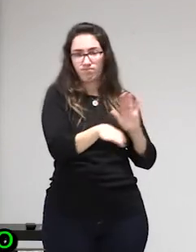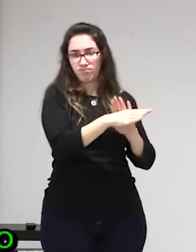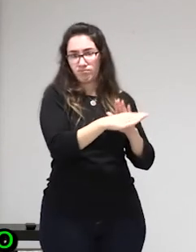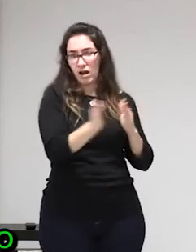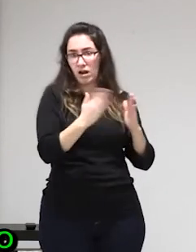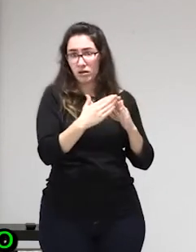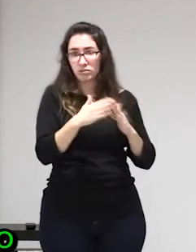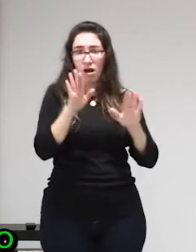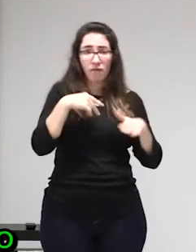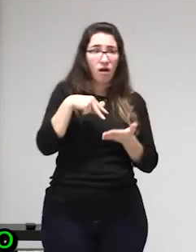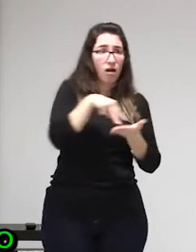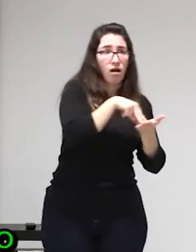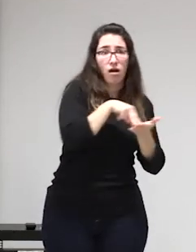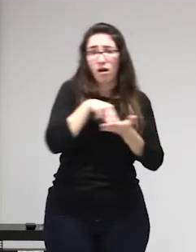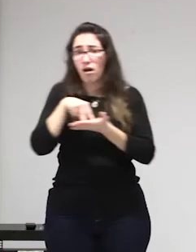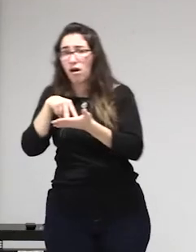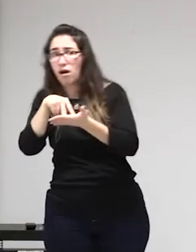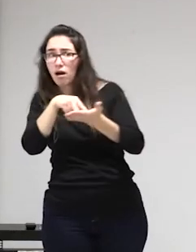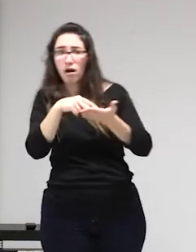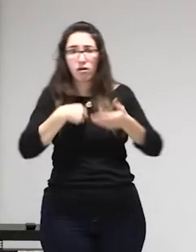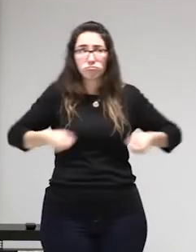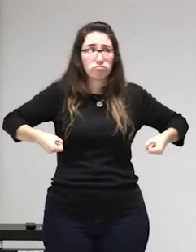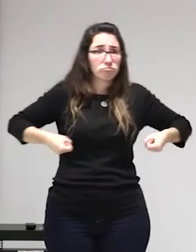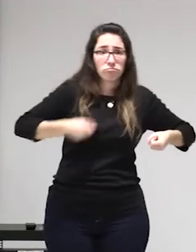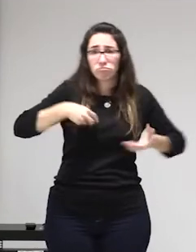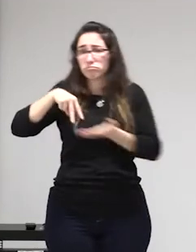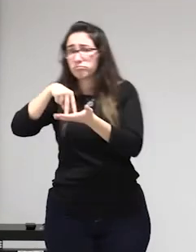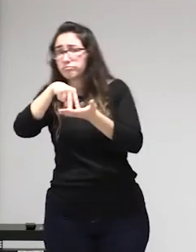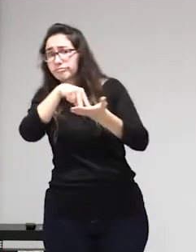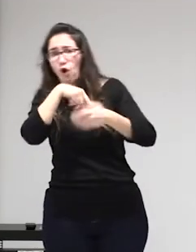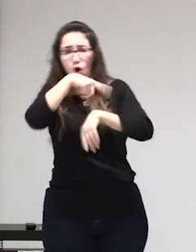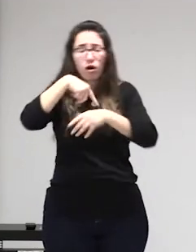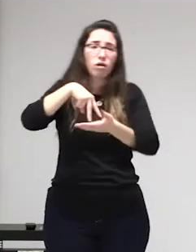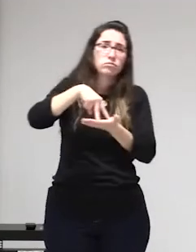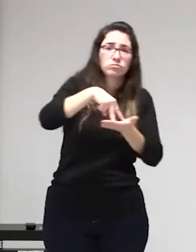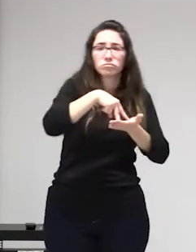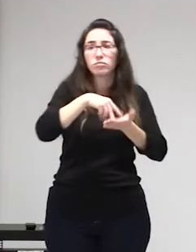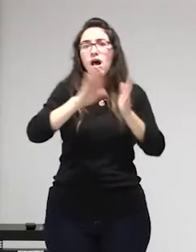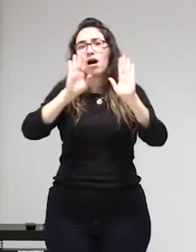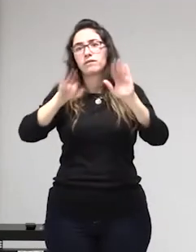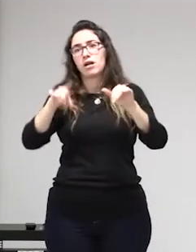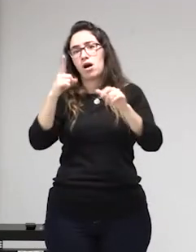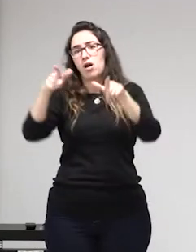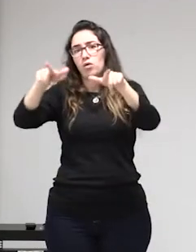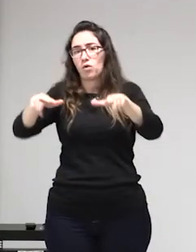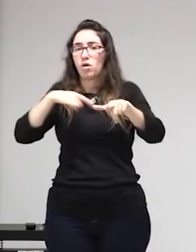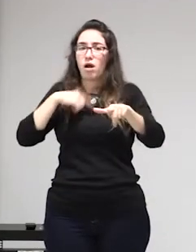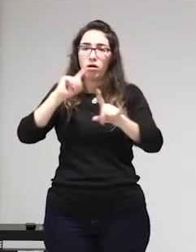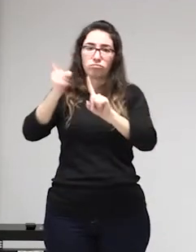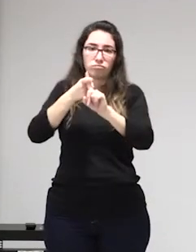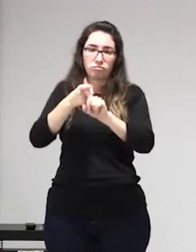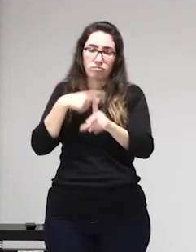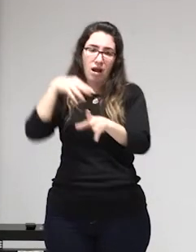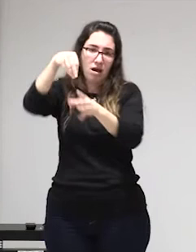un trastorno de estrés postraumático no es cualquier cosa hay gente que lo padece que realmente sufre mucho las consecuencias de